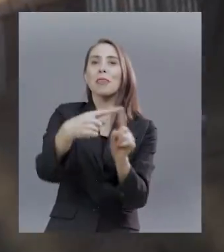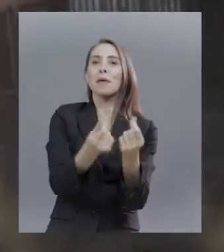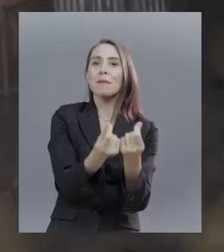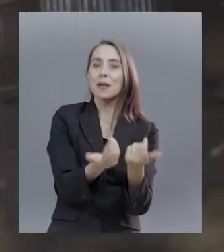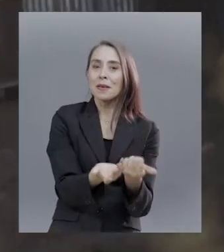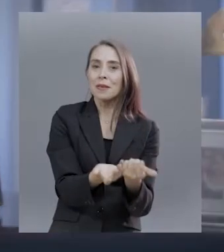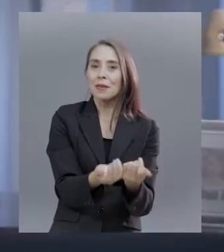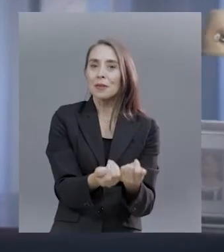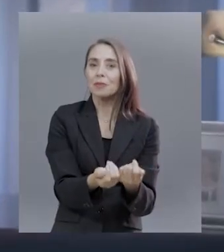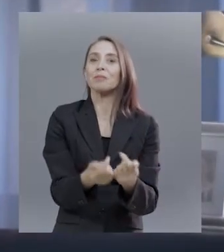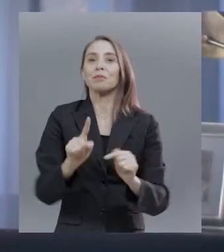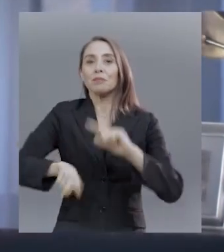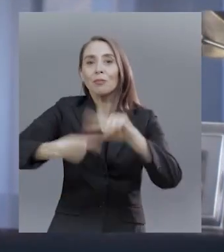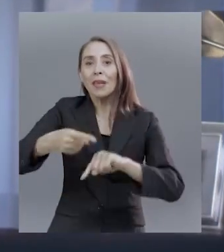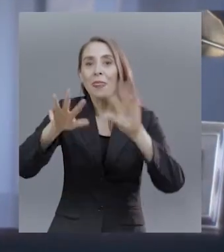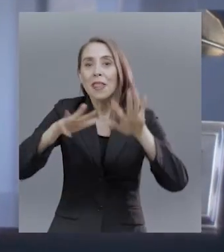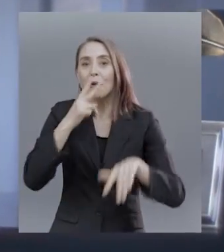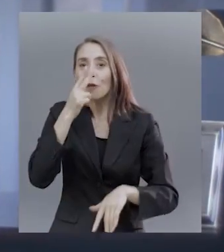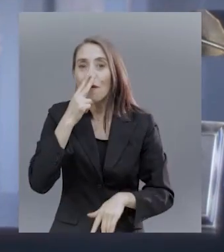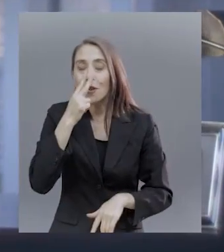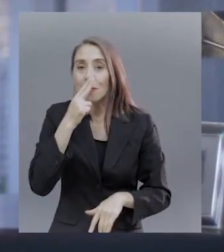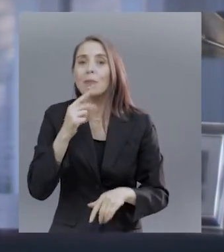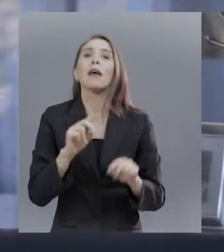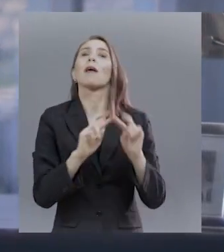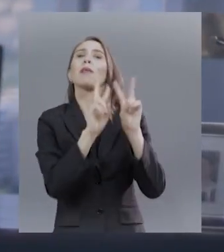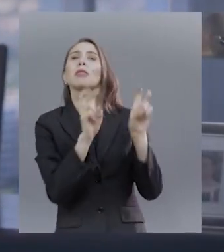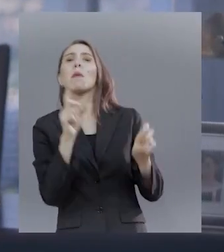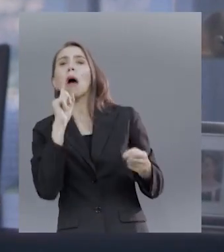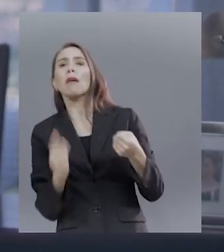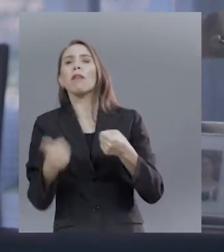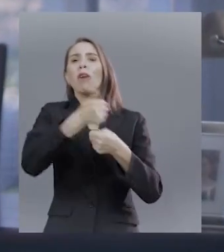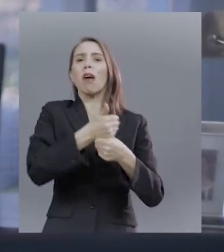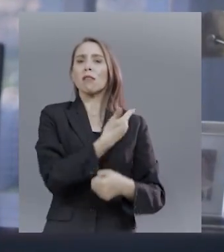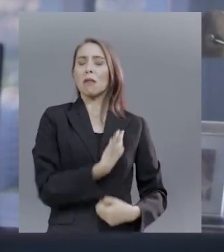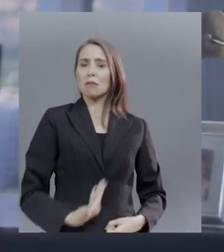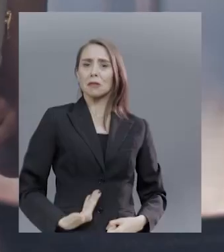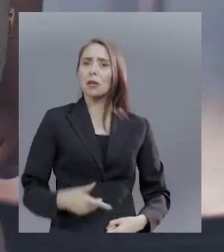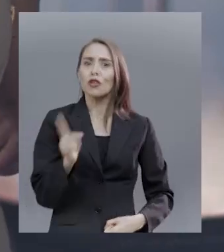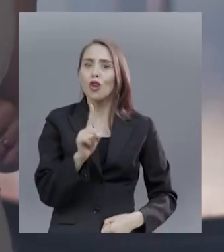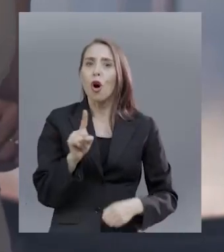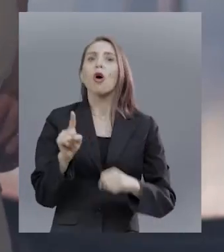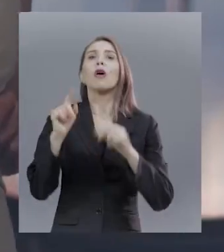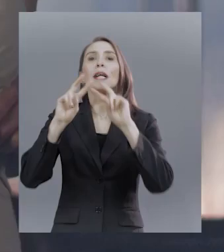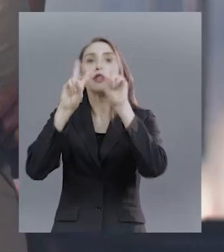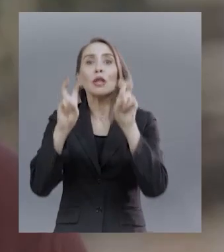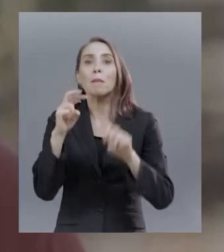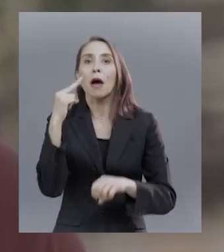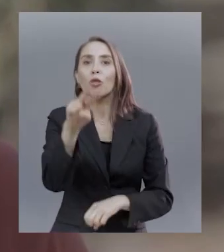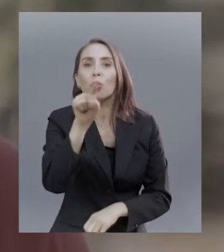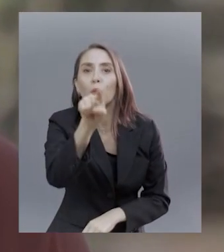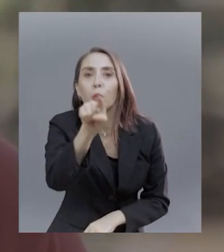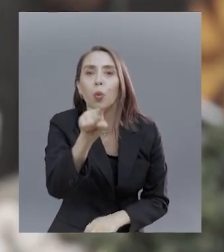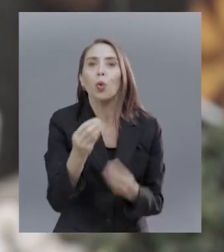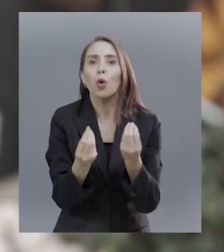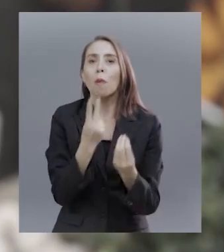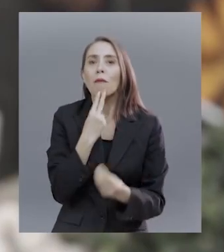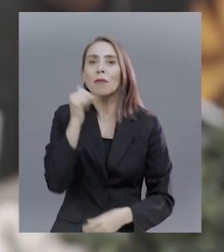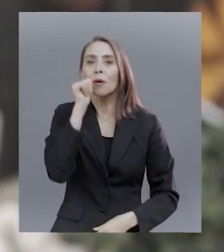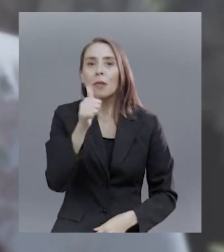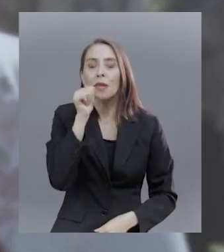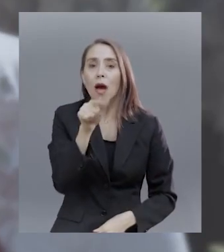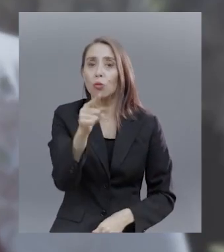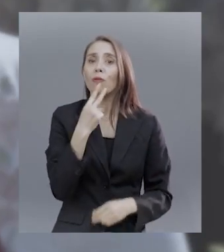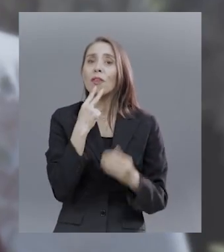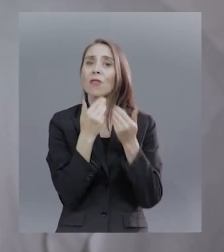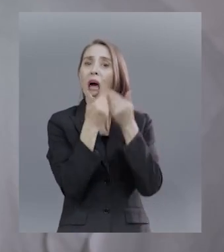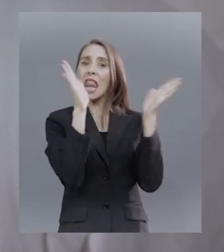y de la clase media Este 19 de noviembre no se trata de quien llega a la moneda Se trata de ti Y de cómo vives tu día